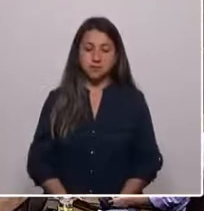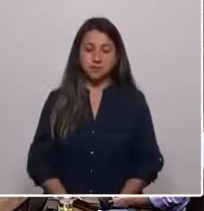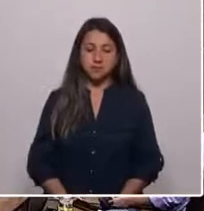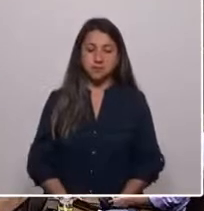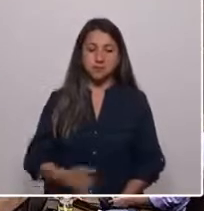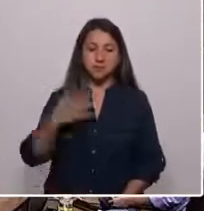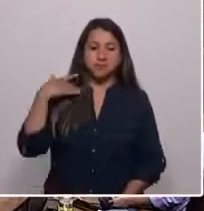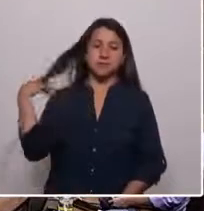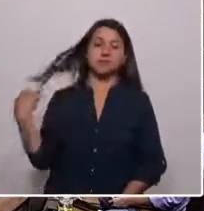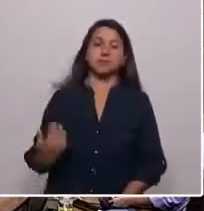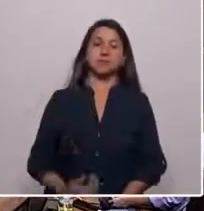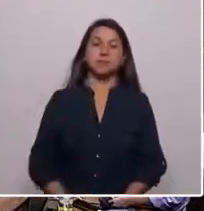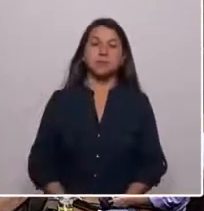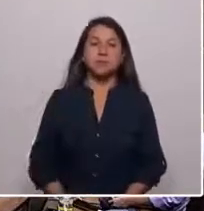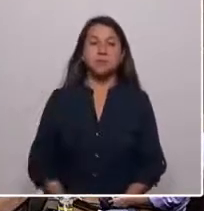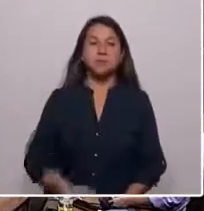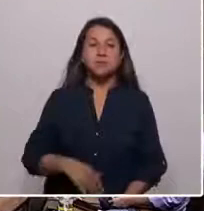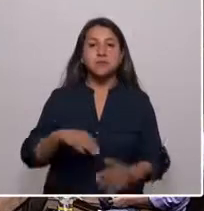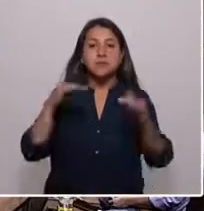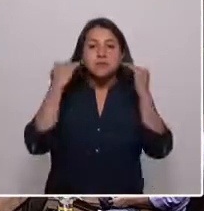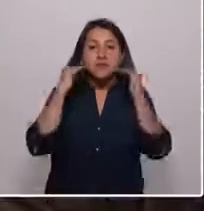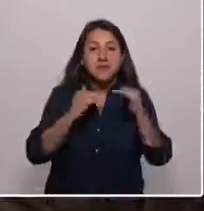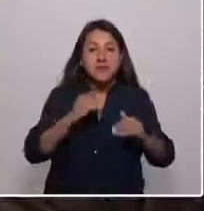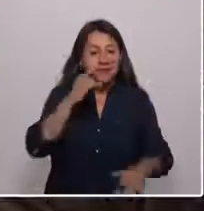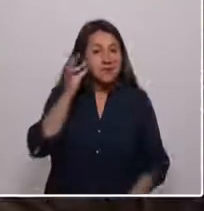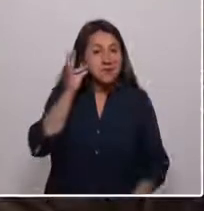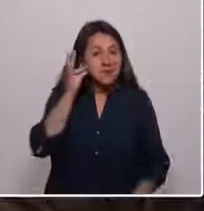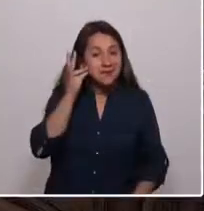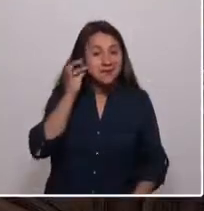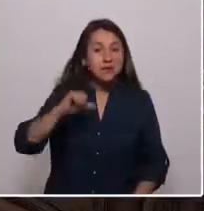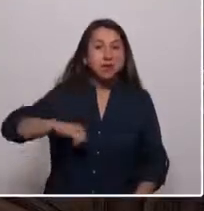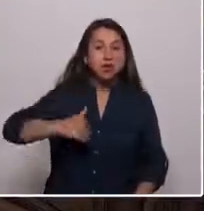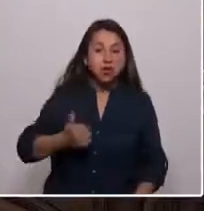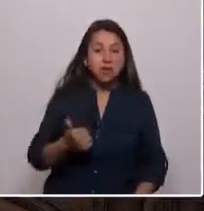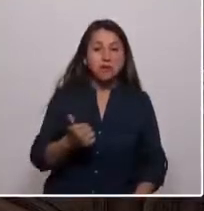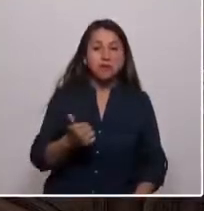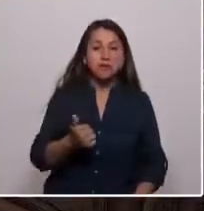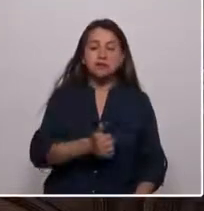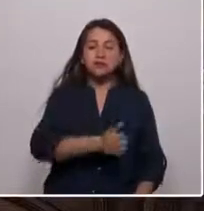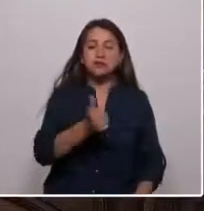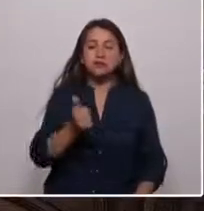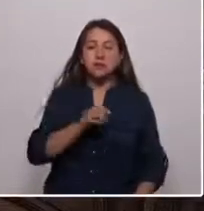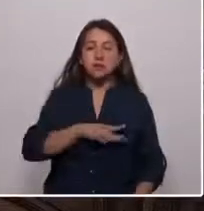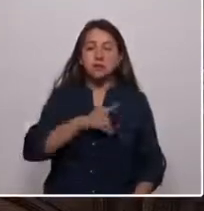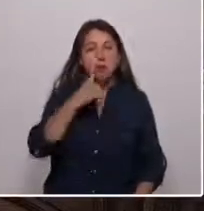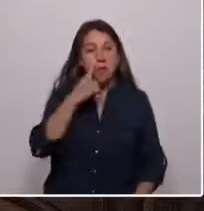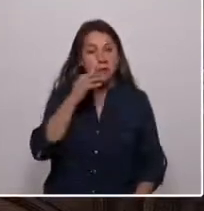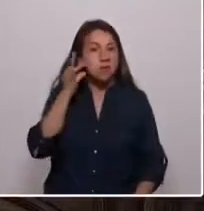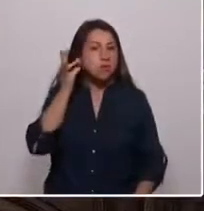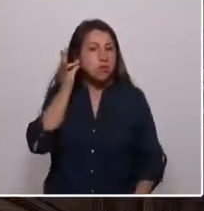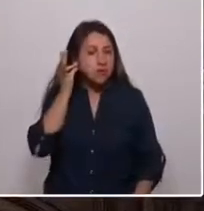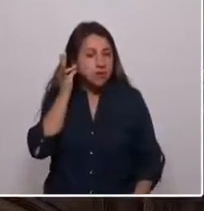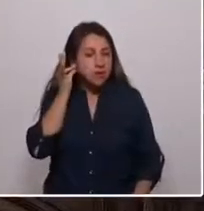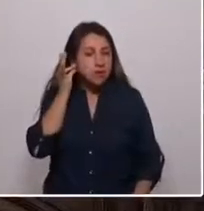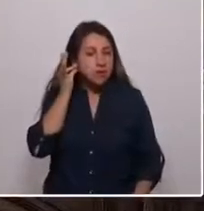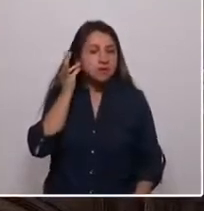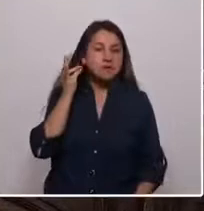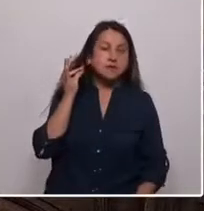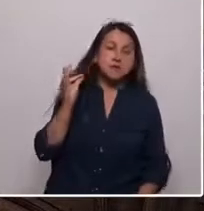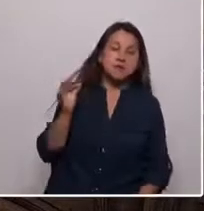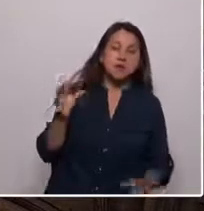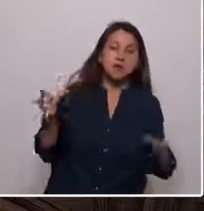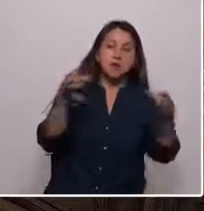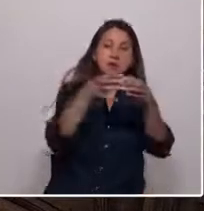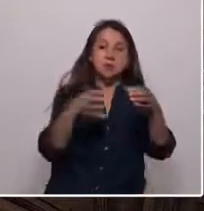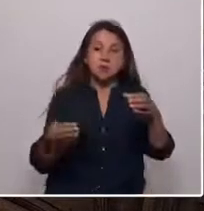Ahora sí, niñas, niños, niñes, jóvenes de Chile, hombres, mujeres, disidencias, pueblos